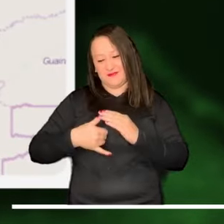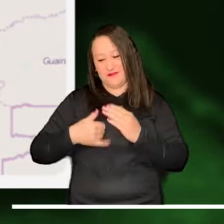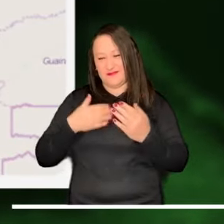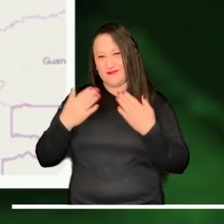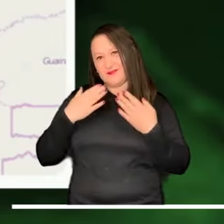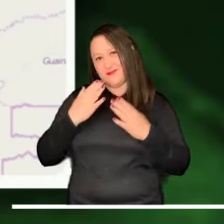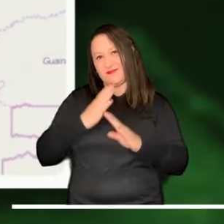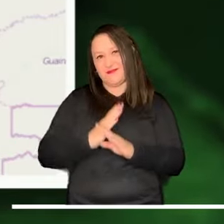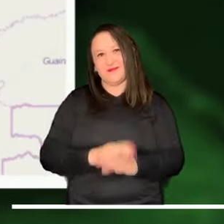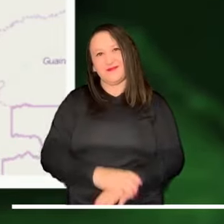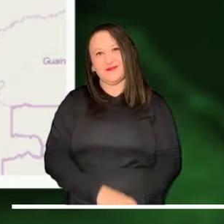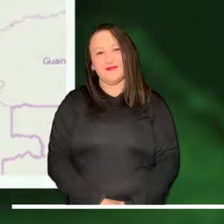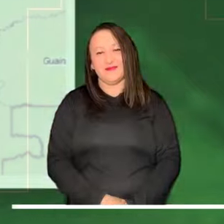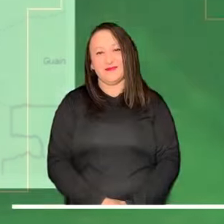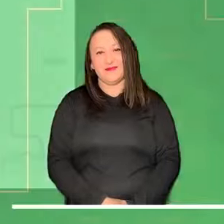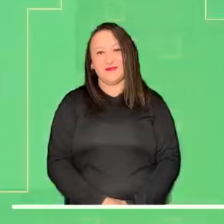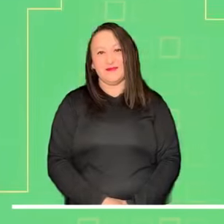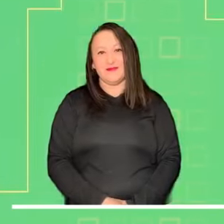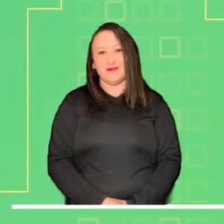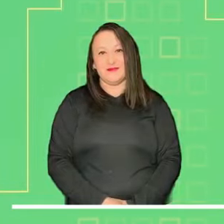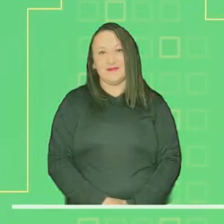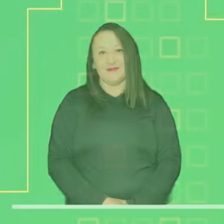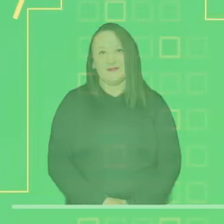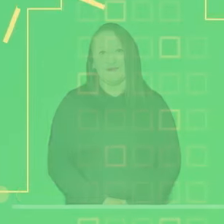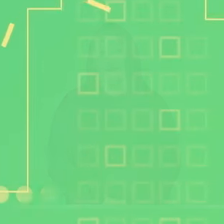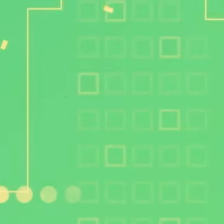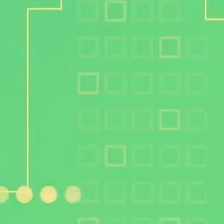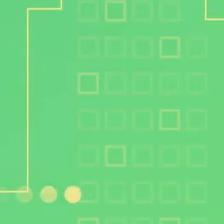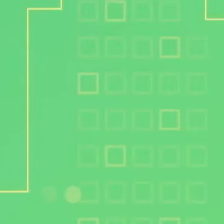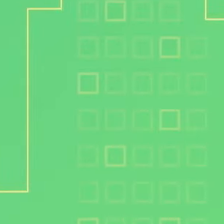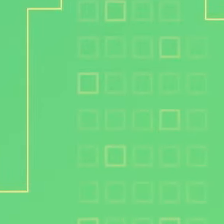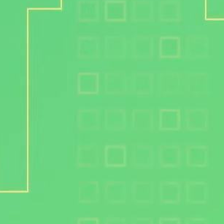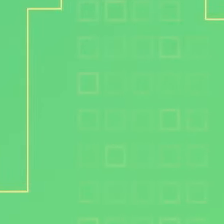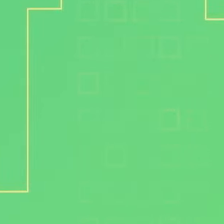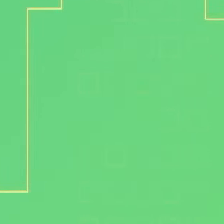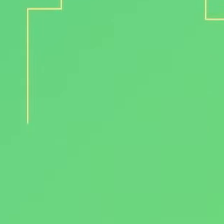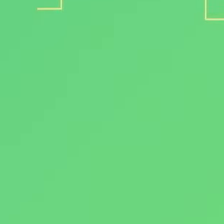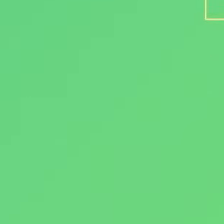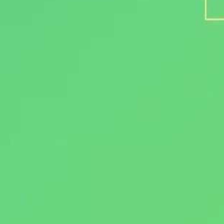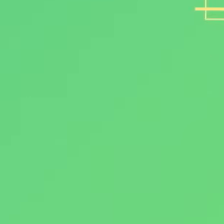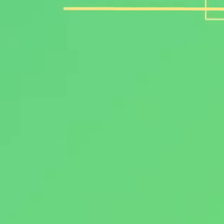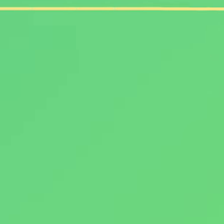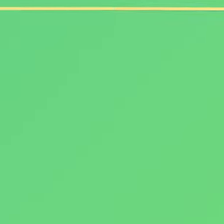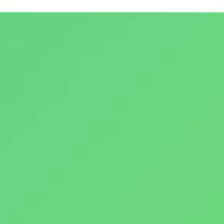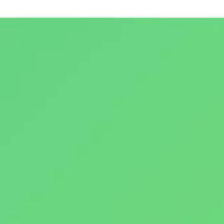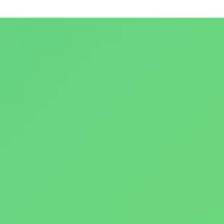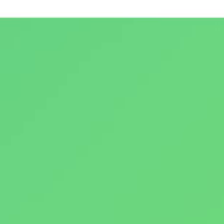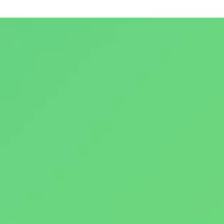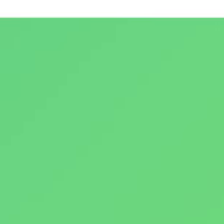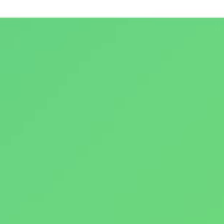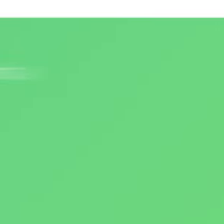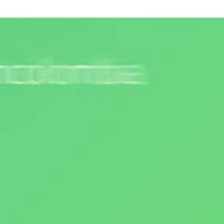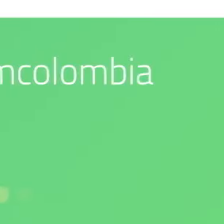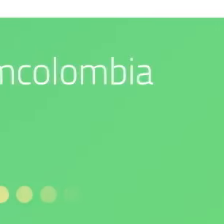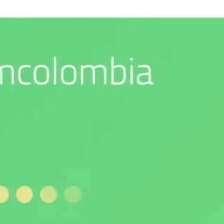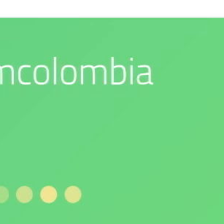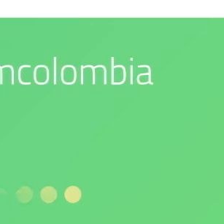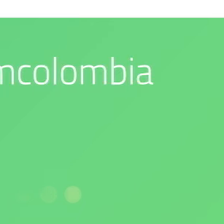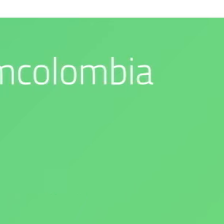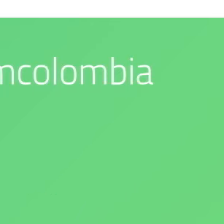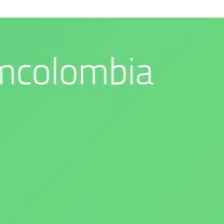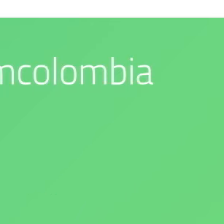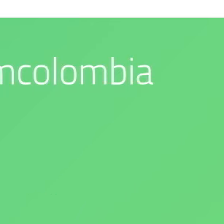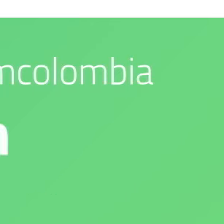Santanderes, Meta y Putumayo. Síguenos en nuestras redes sociales. Nuestro compromiso es con el medio